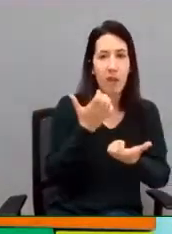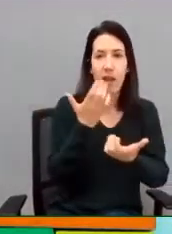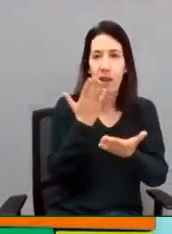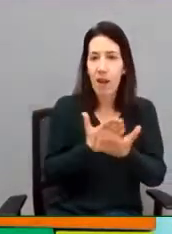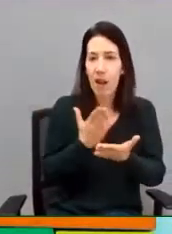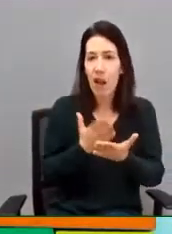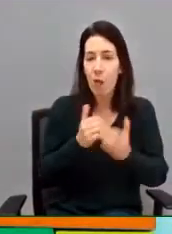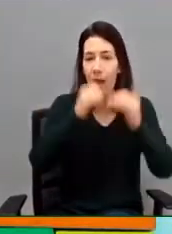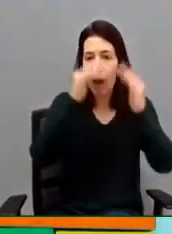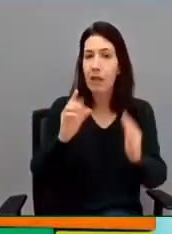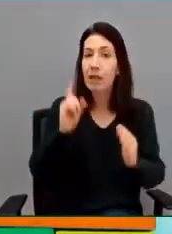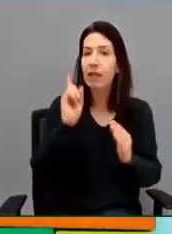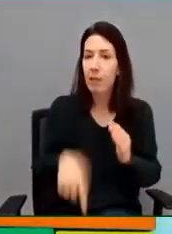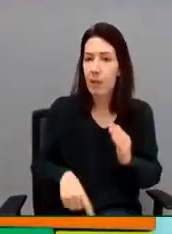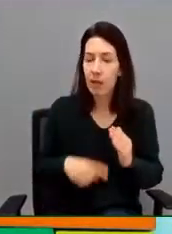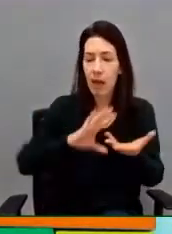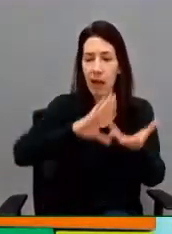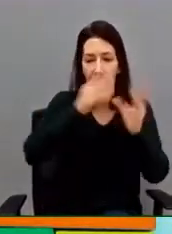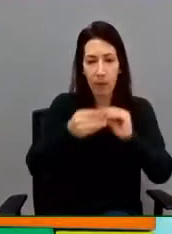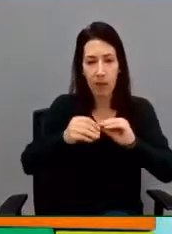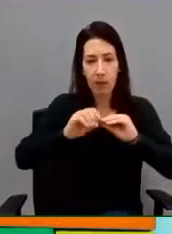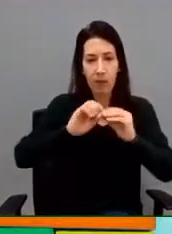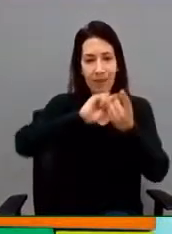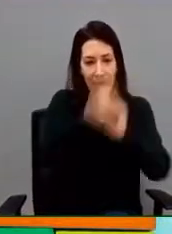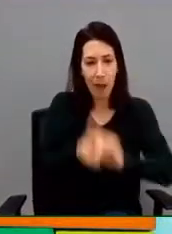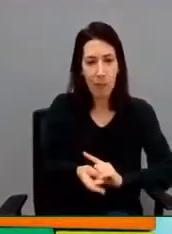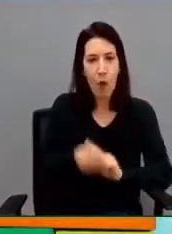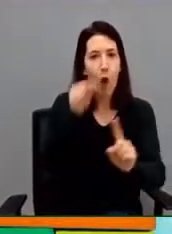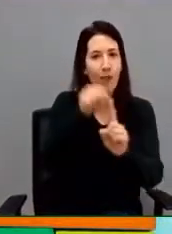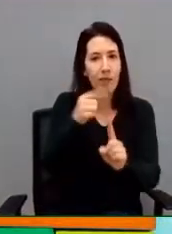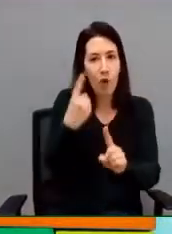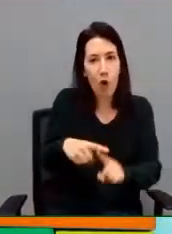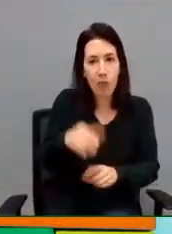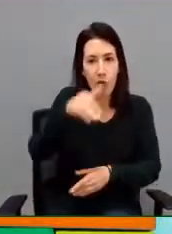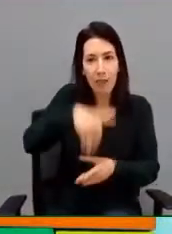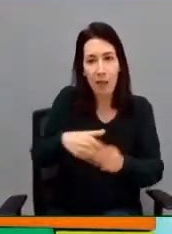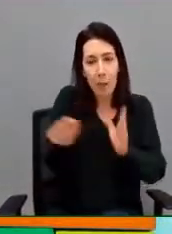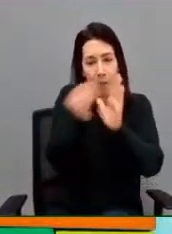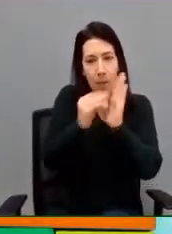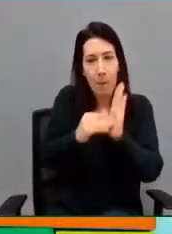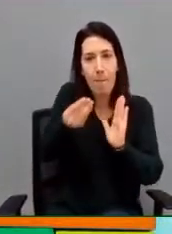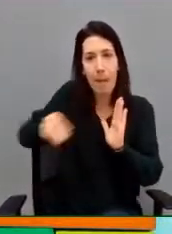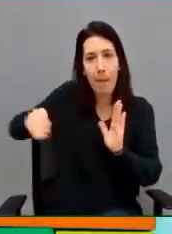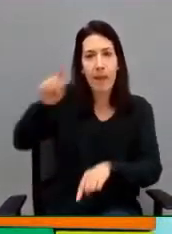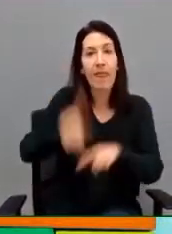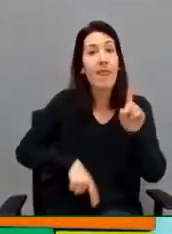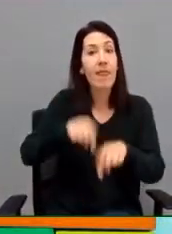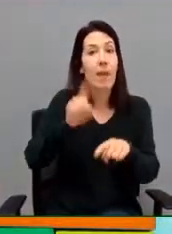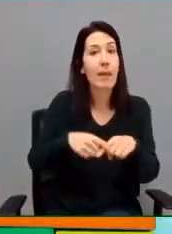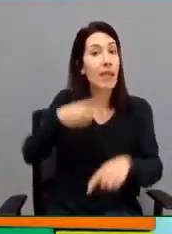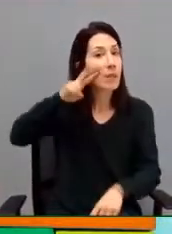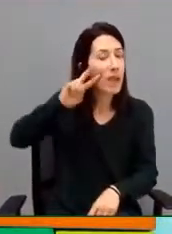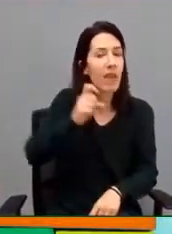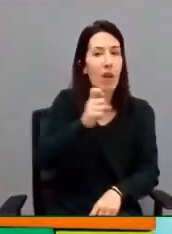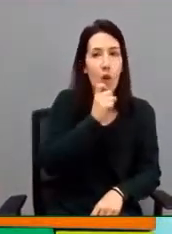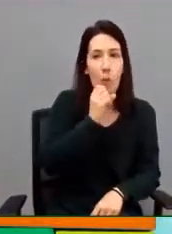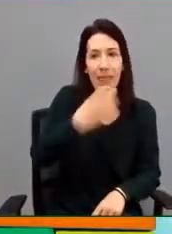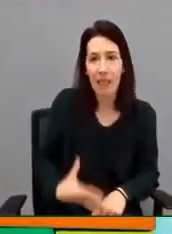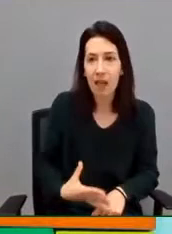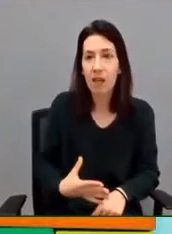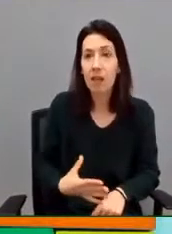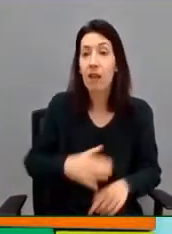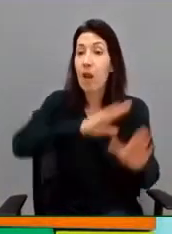tiendas, y modificar e introducir objetivos y contenidos en función de esa experiencia. Y una segunda